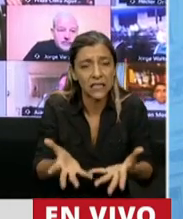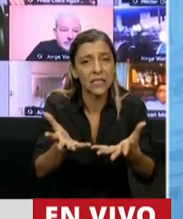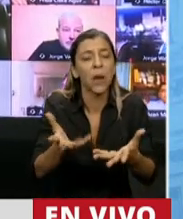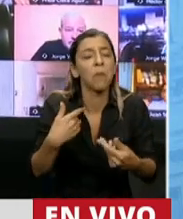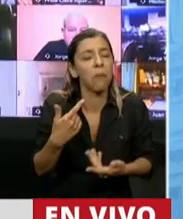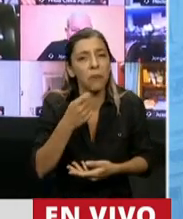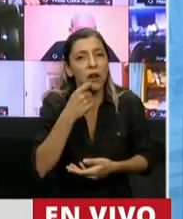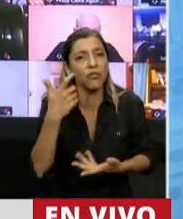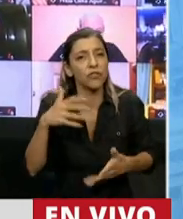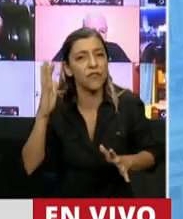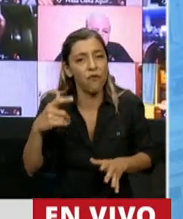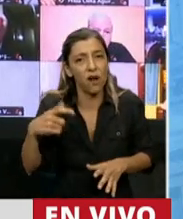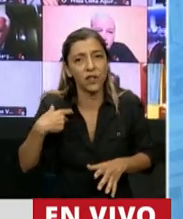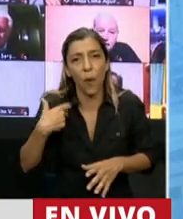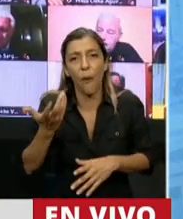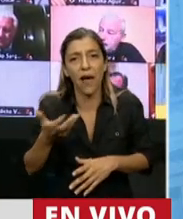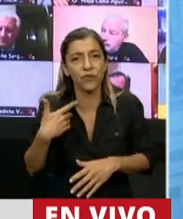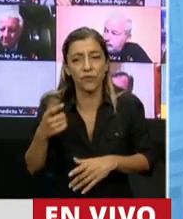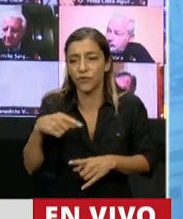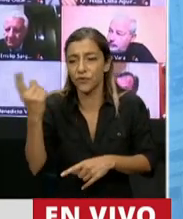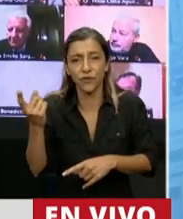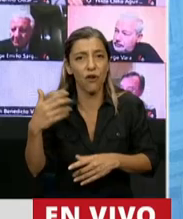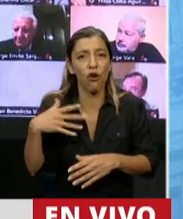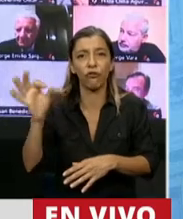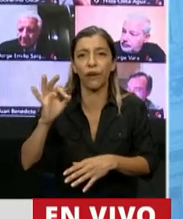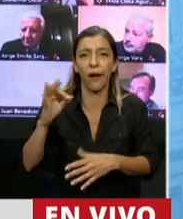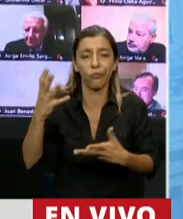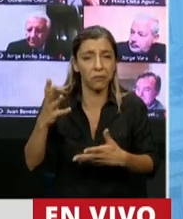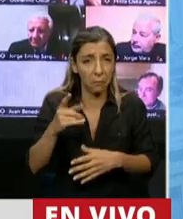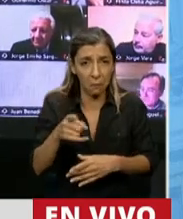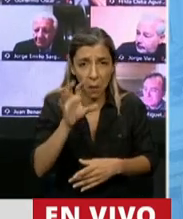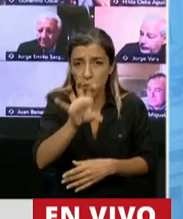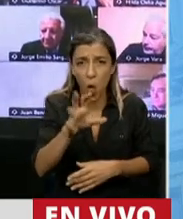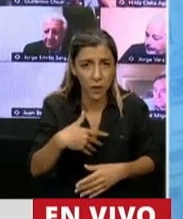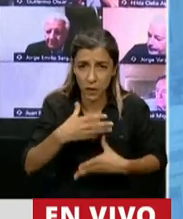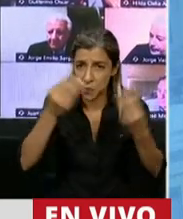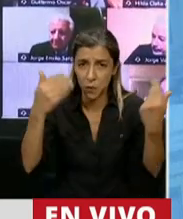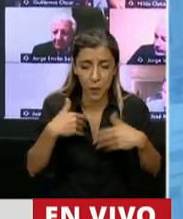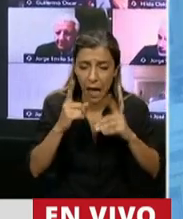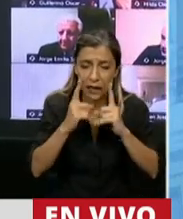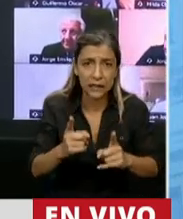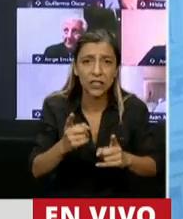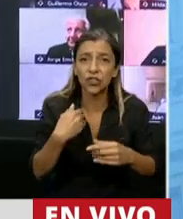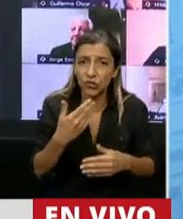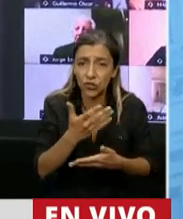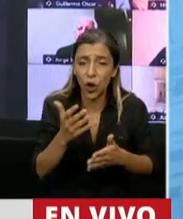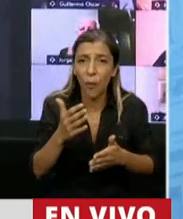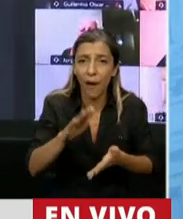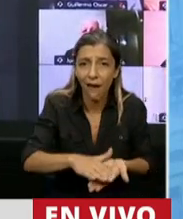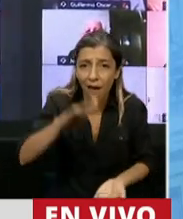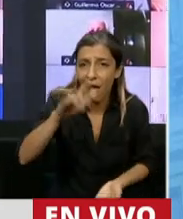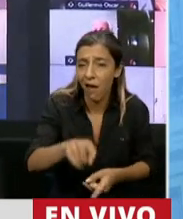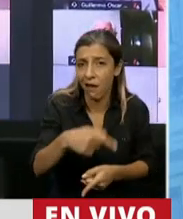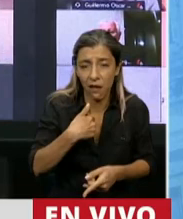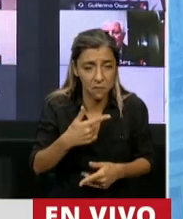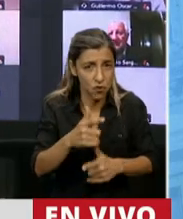no podrían atenderlo en una provincia que carece muchas veces de atenciones primarias y que más